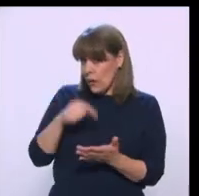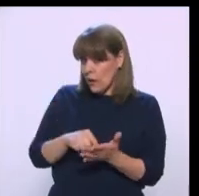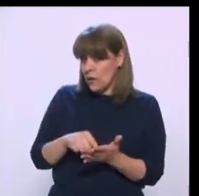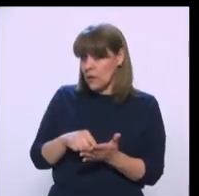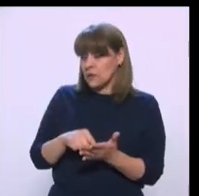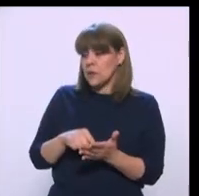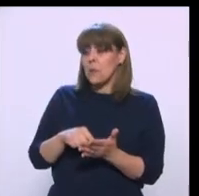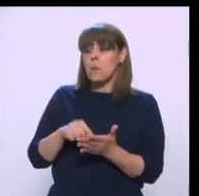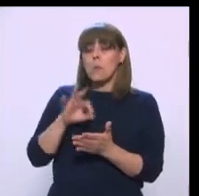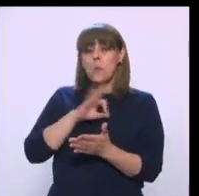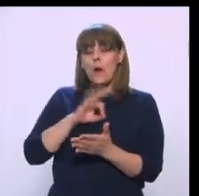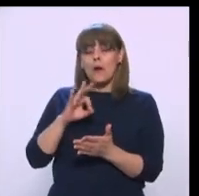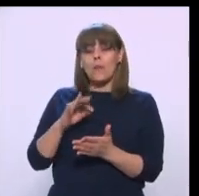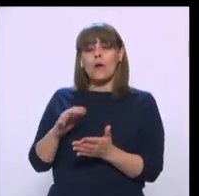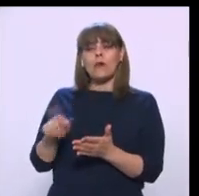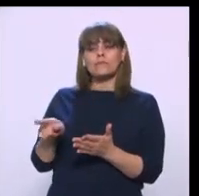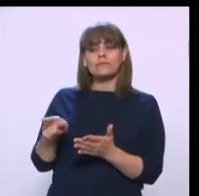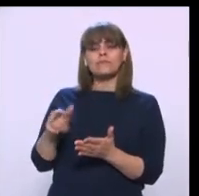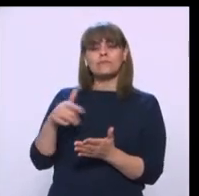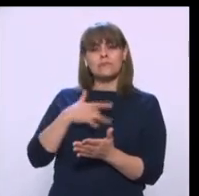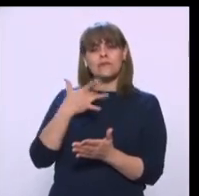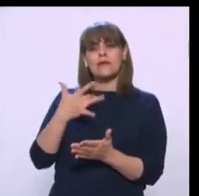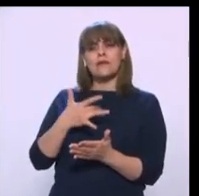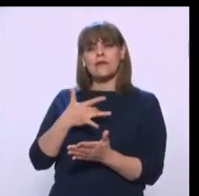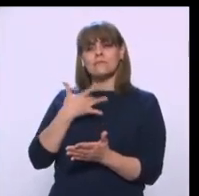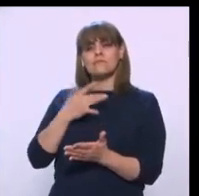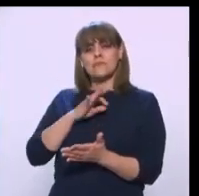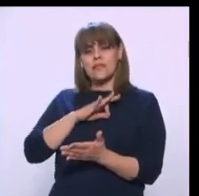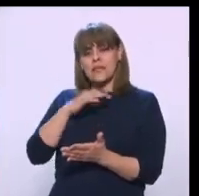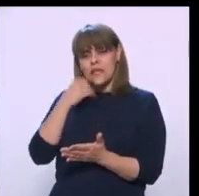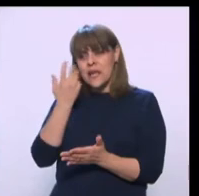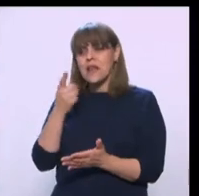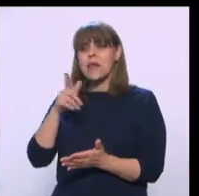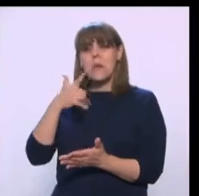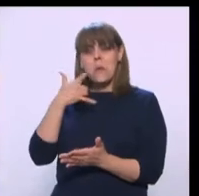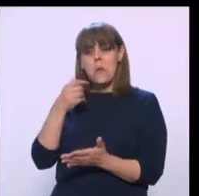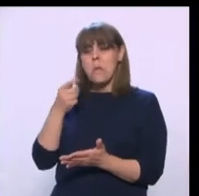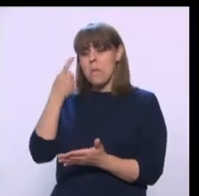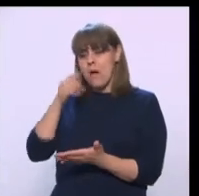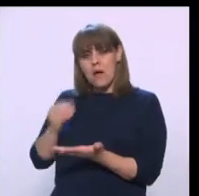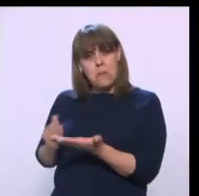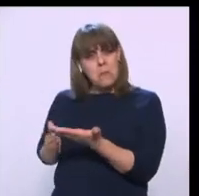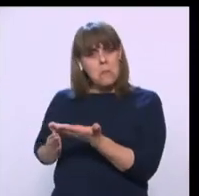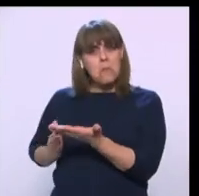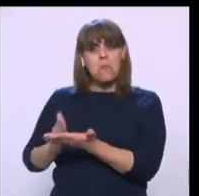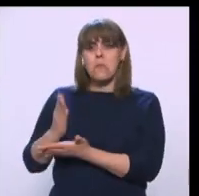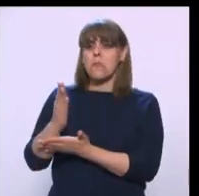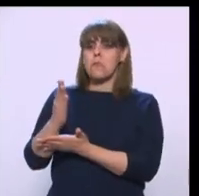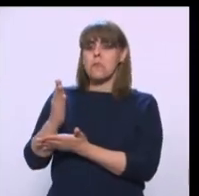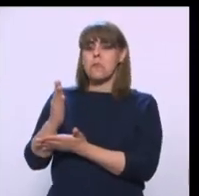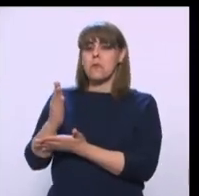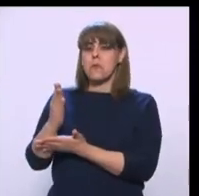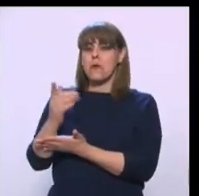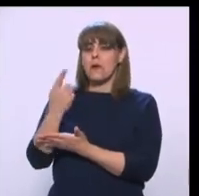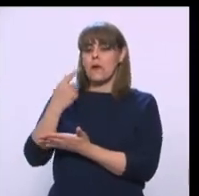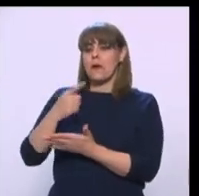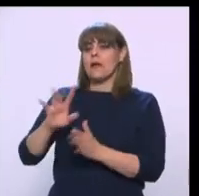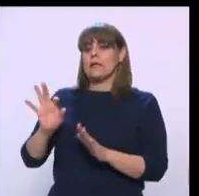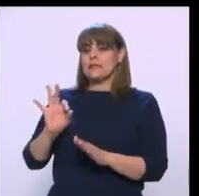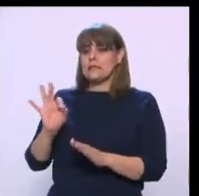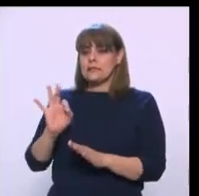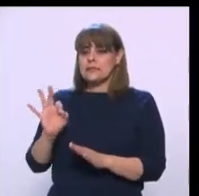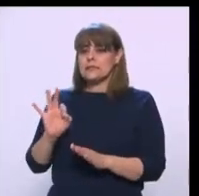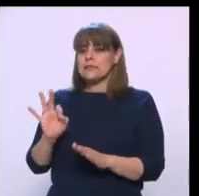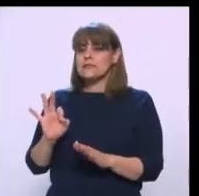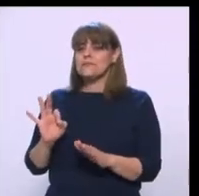conmovedor que, bueno, ellos, pues, quieran hacer su lucha y tratar de trascender y, claro, simular, claro, con sus